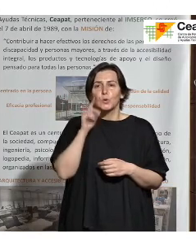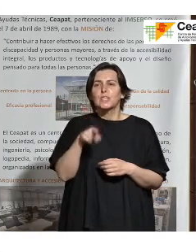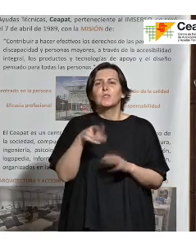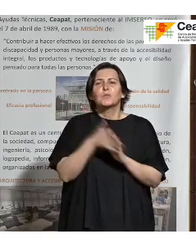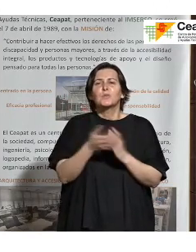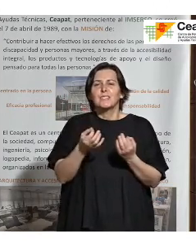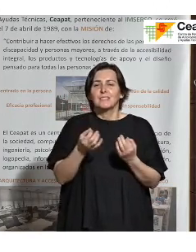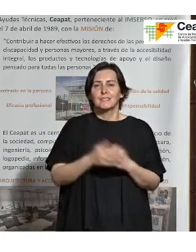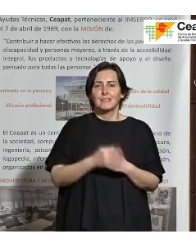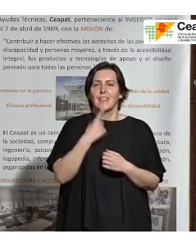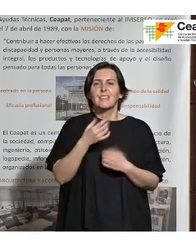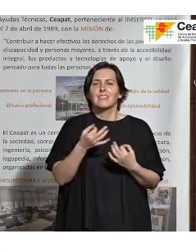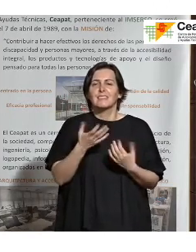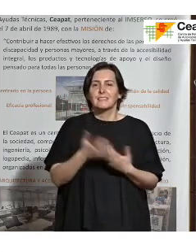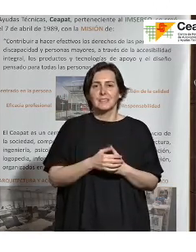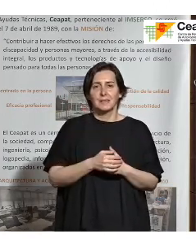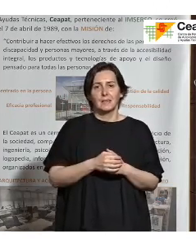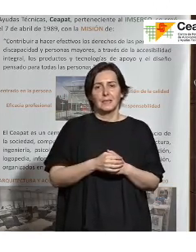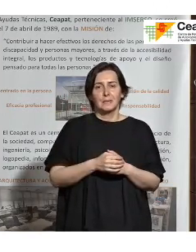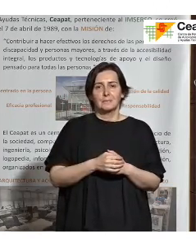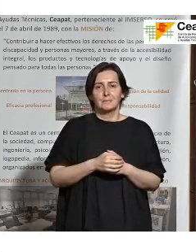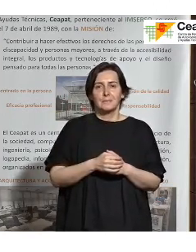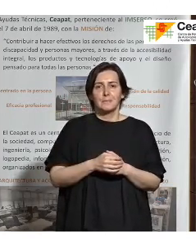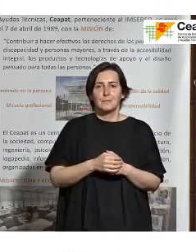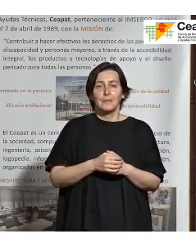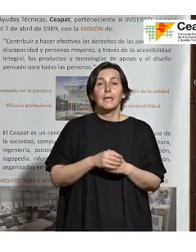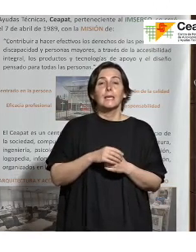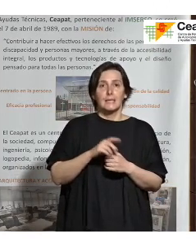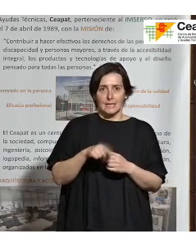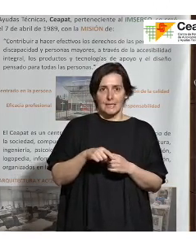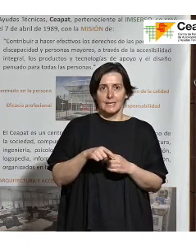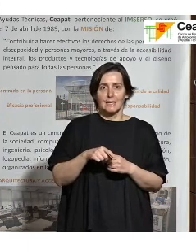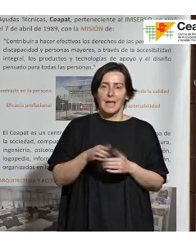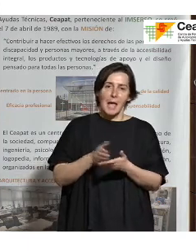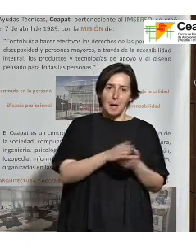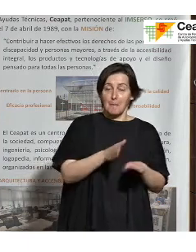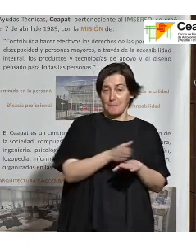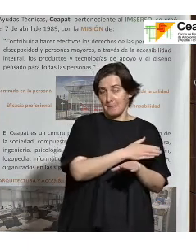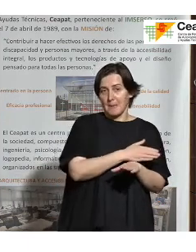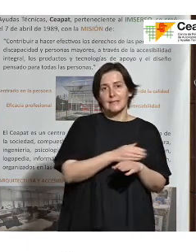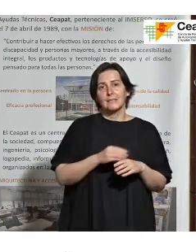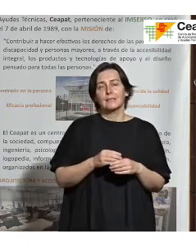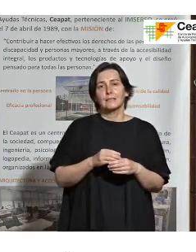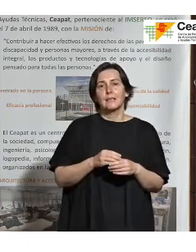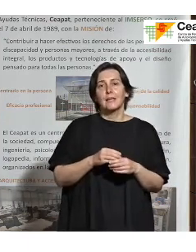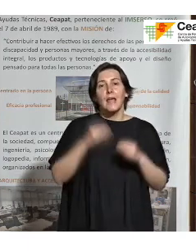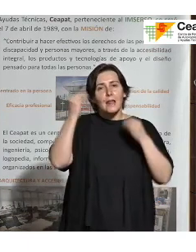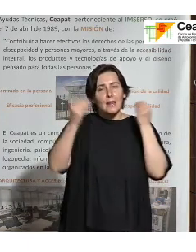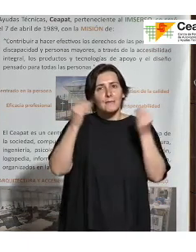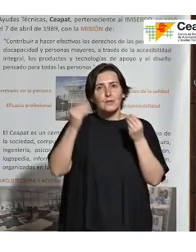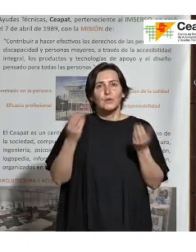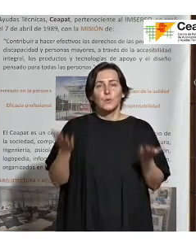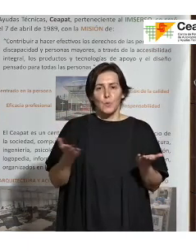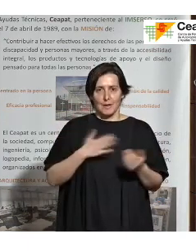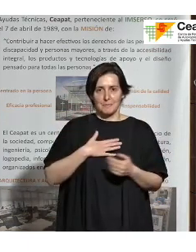refieres. Vale, y la reflexión y la reflexión es la siguiente,